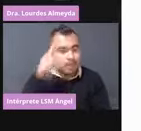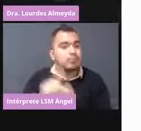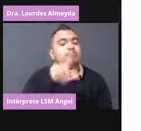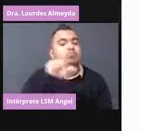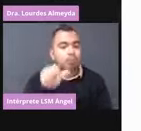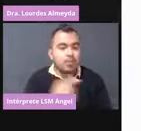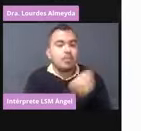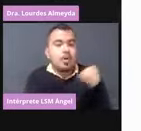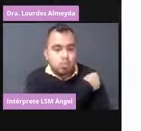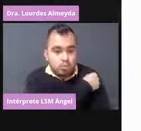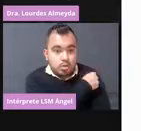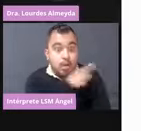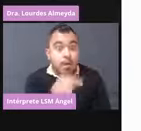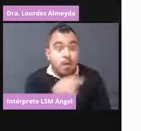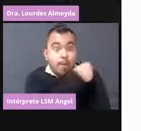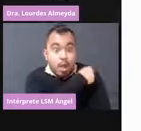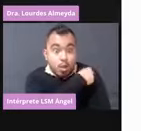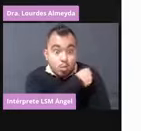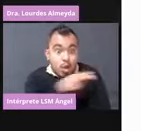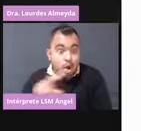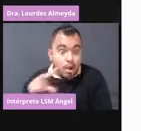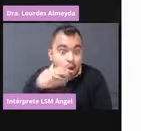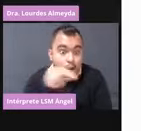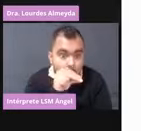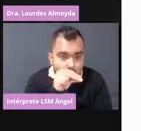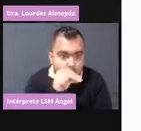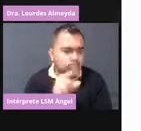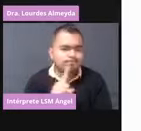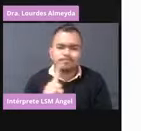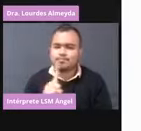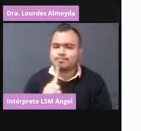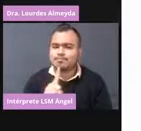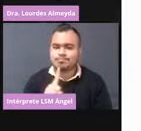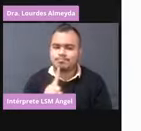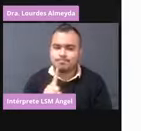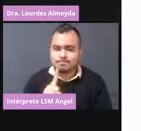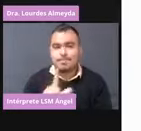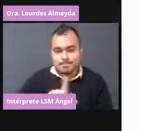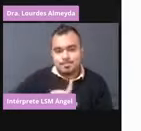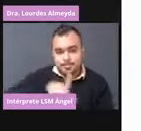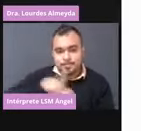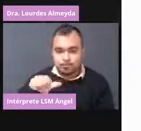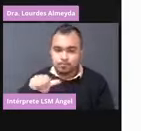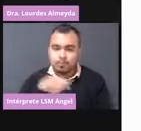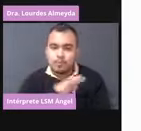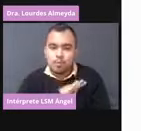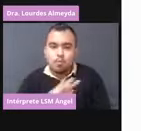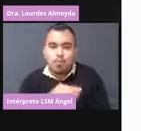negada la vacuna totalmente o impedida, es que posteriormente sí se pueden vacunar.